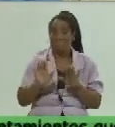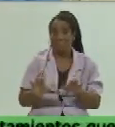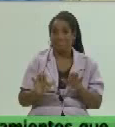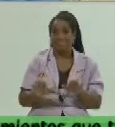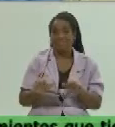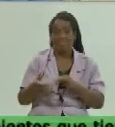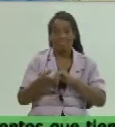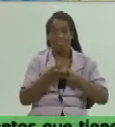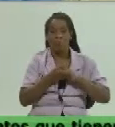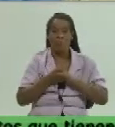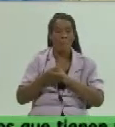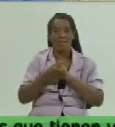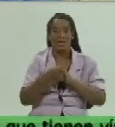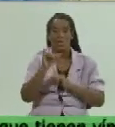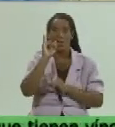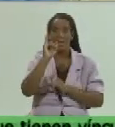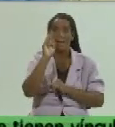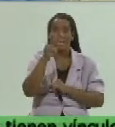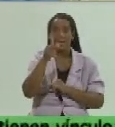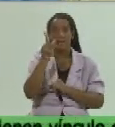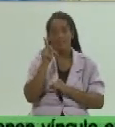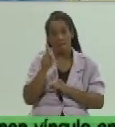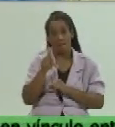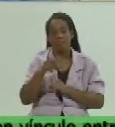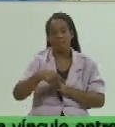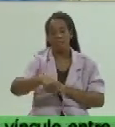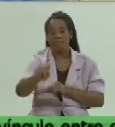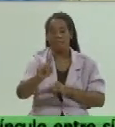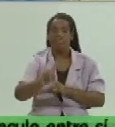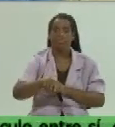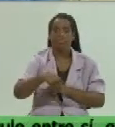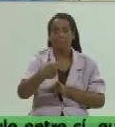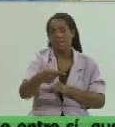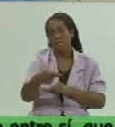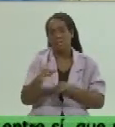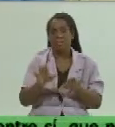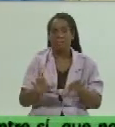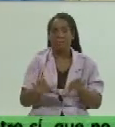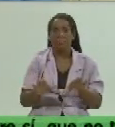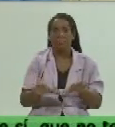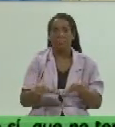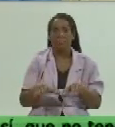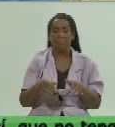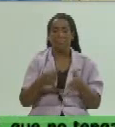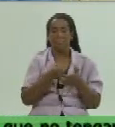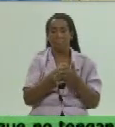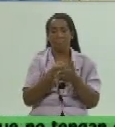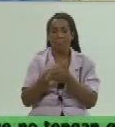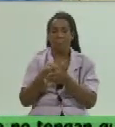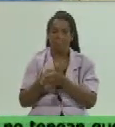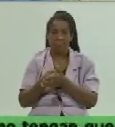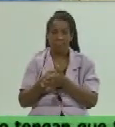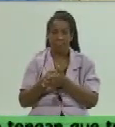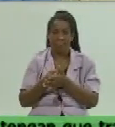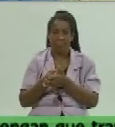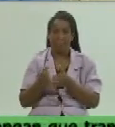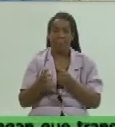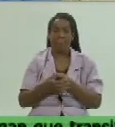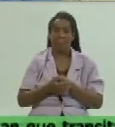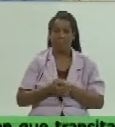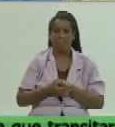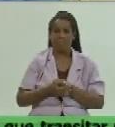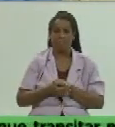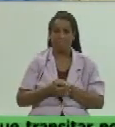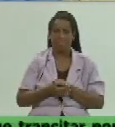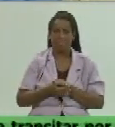compañeros del IPK que llegarán próximamente mañana estaremos inmersos en todo un proceso de desinfección de los laboratorios